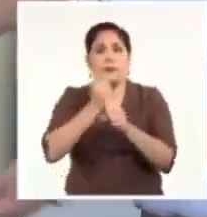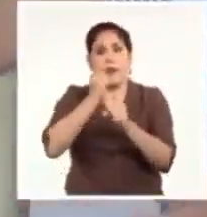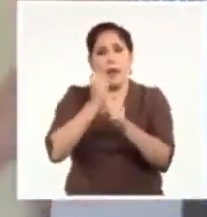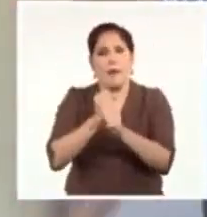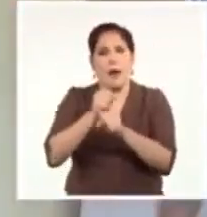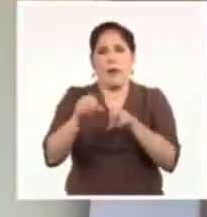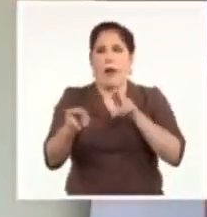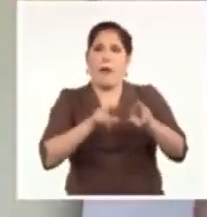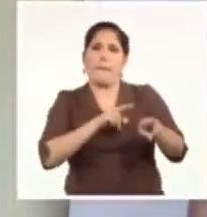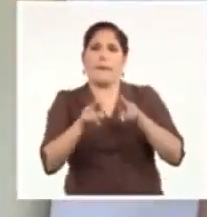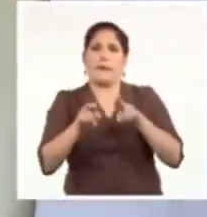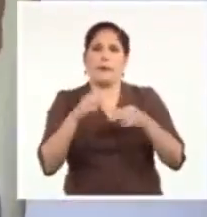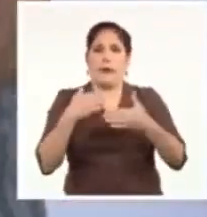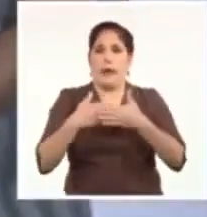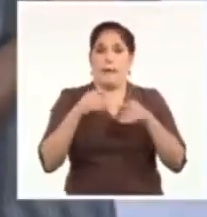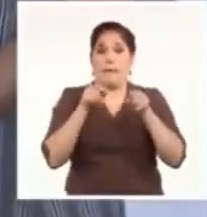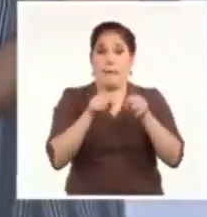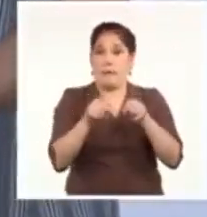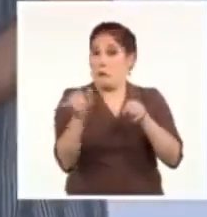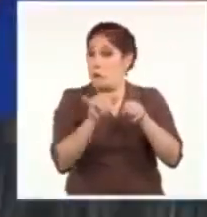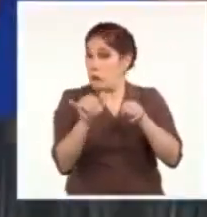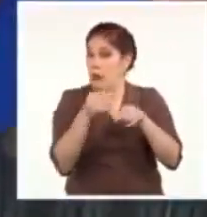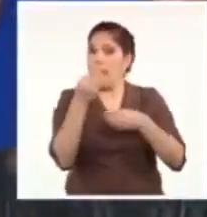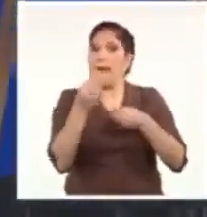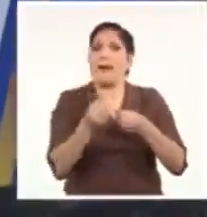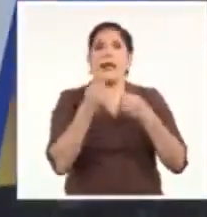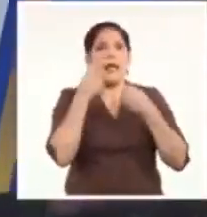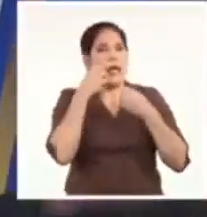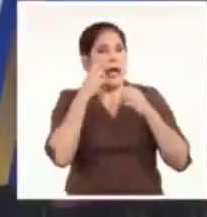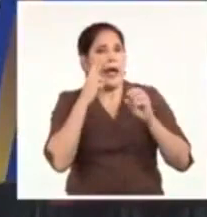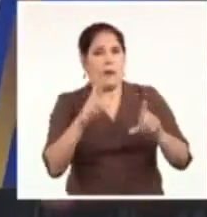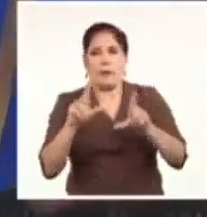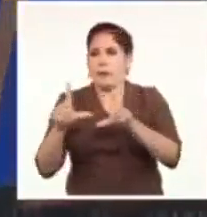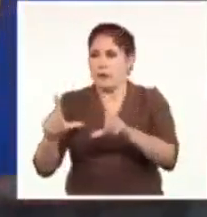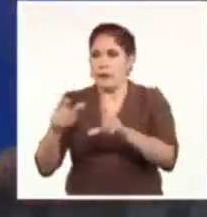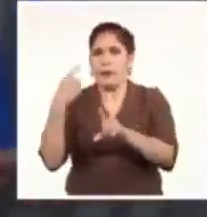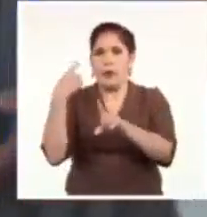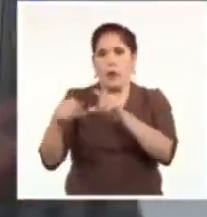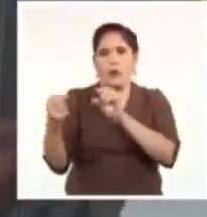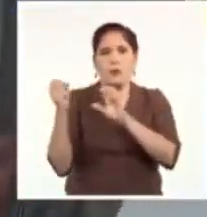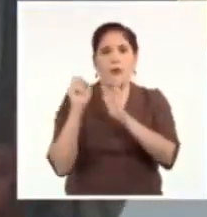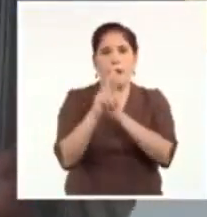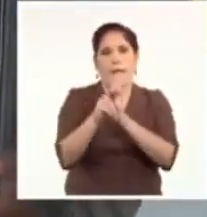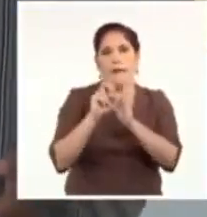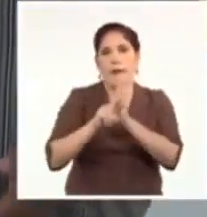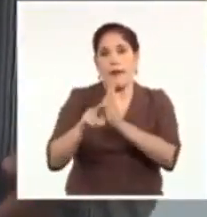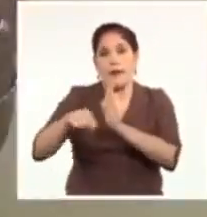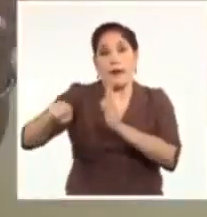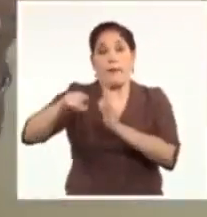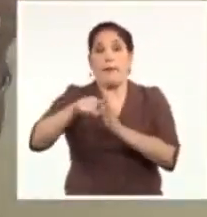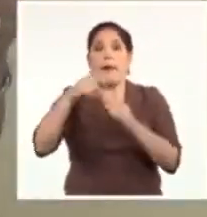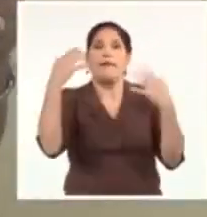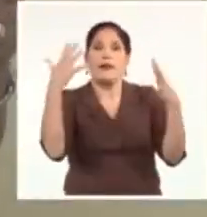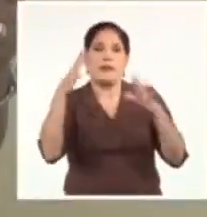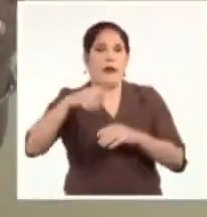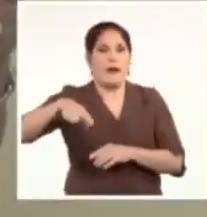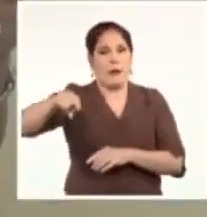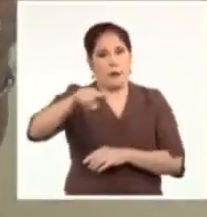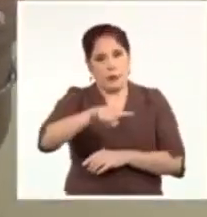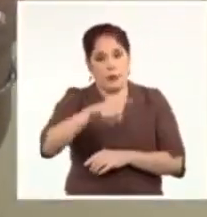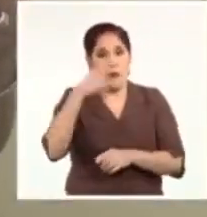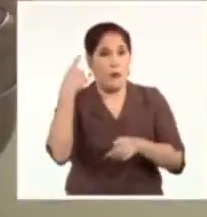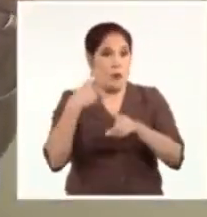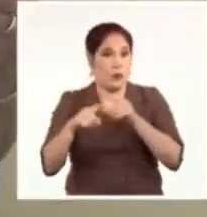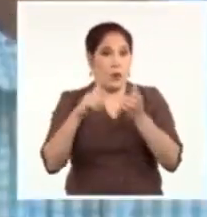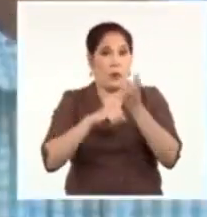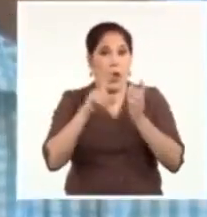administrativos de la entidad, al tiempo que se dieron a conocer misivas enviadas por Daniel Díez, líder fundacional del proyecto, y Rogelio